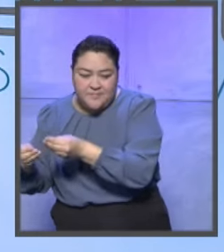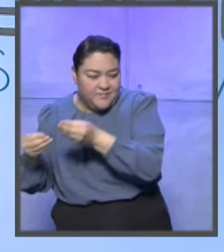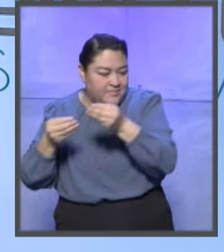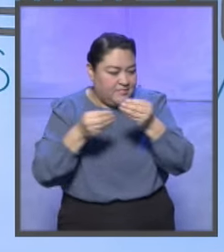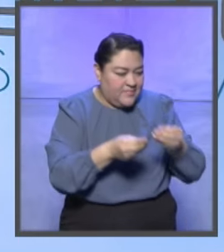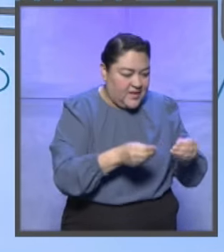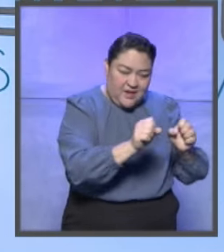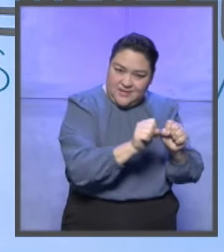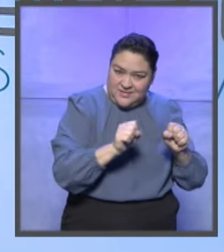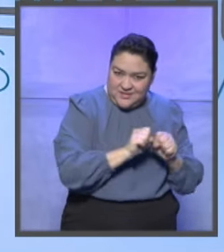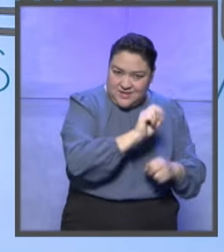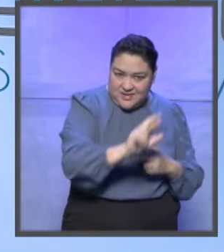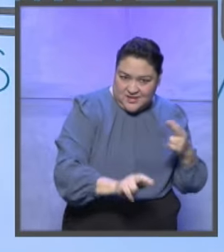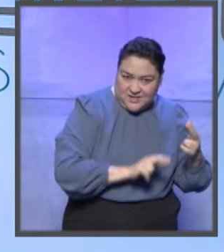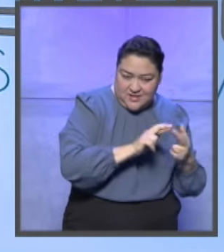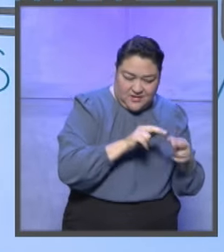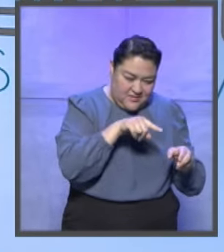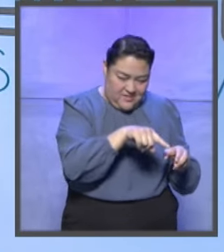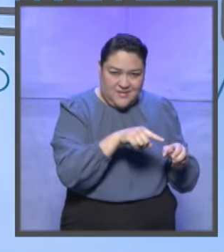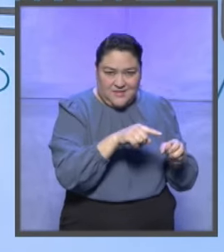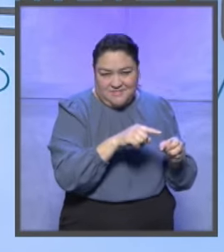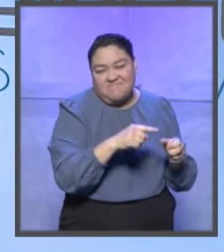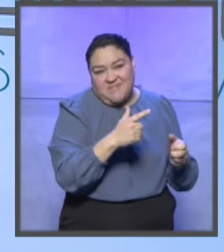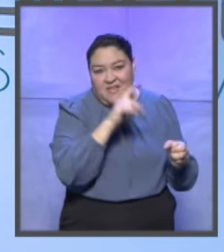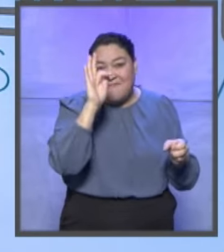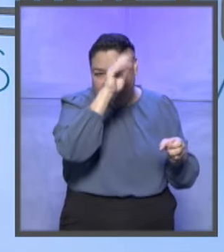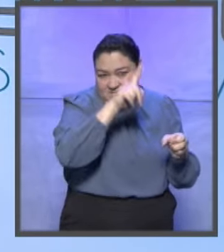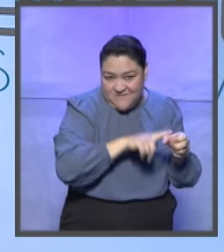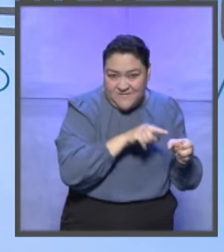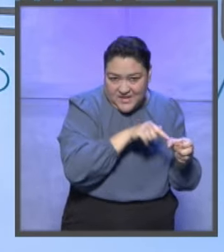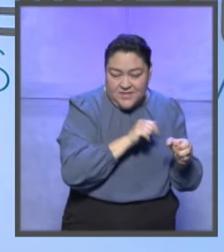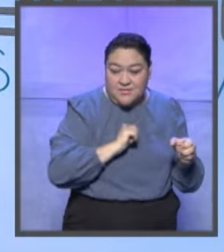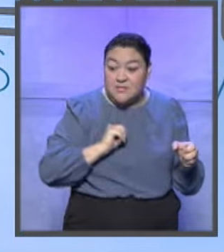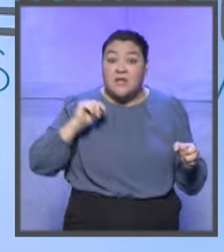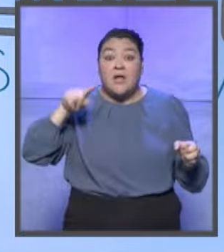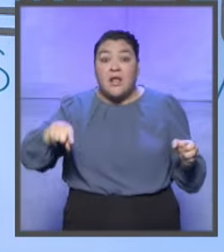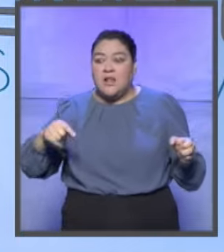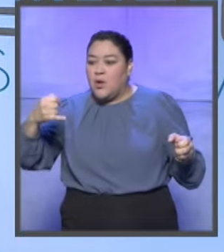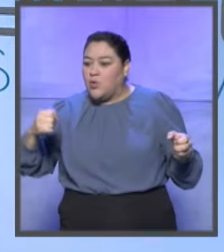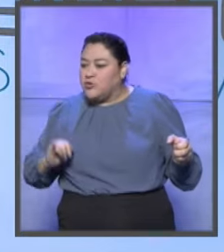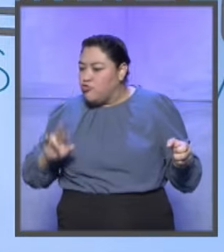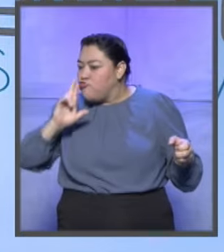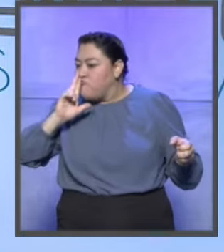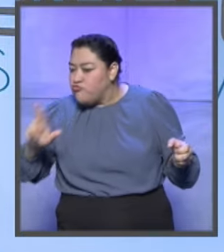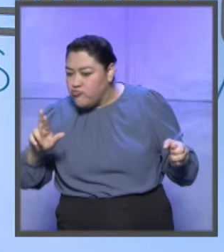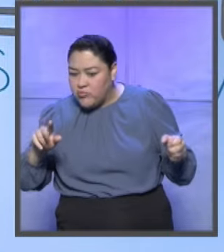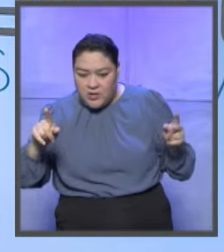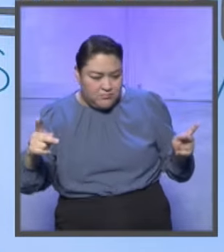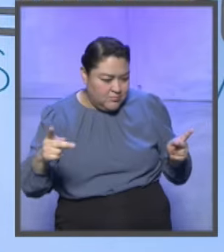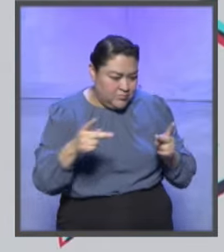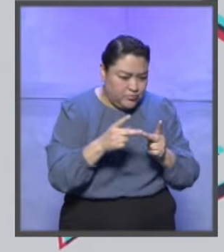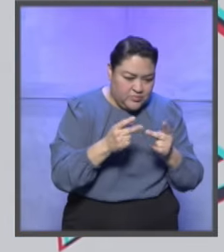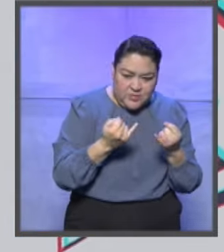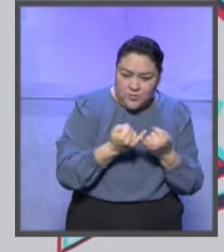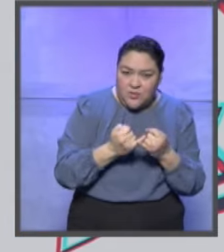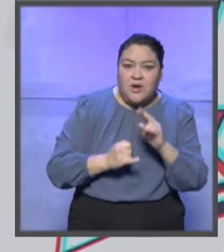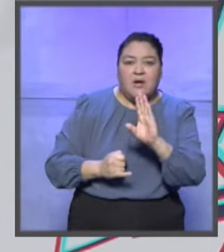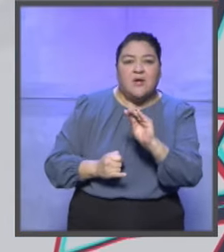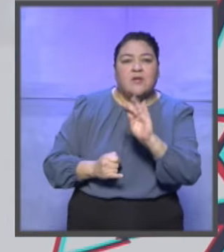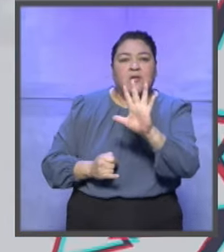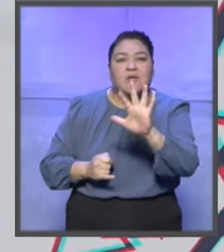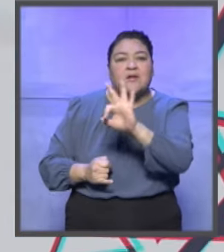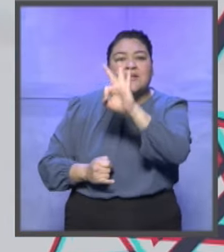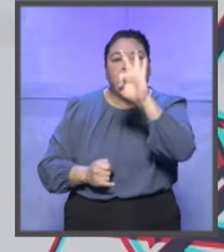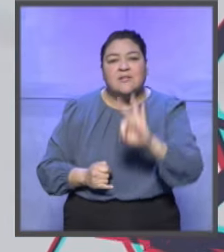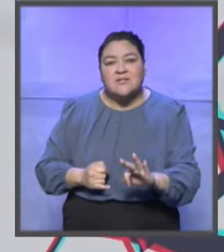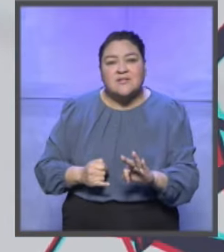pues de todos modos, los estatales conservan también un 90, 95% de sentencias confirmadas. Lo que significa,